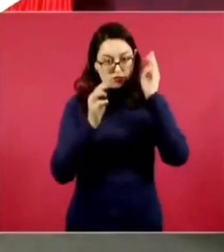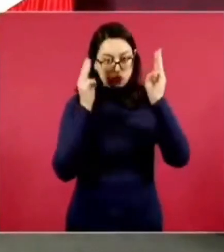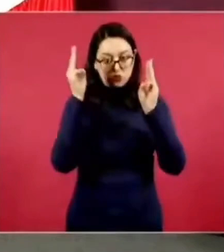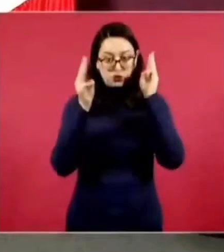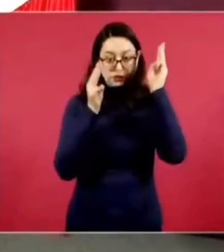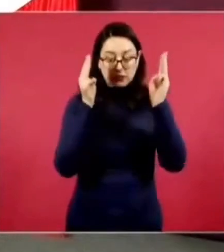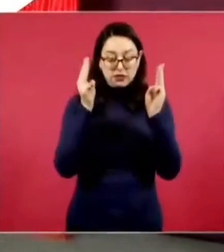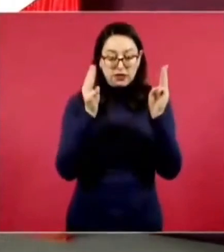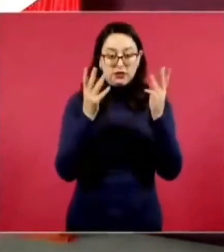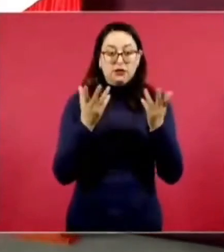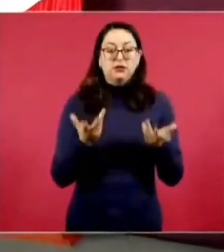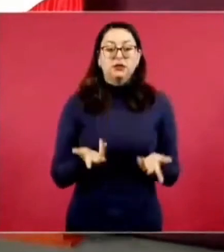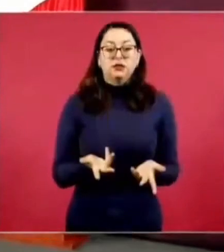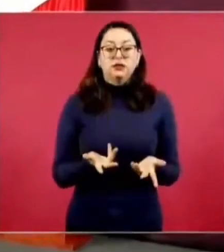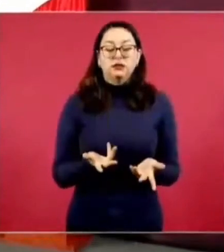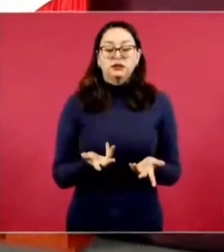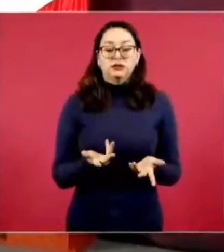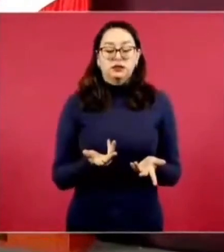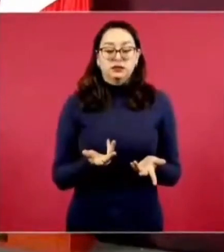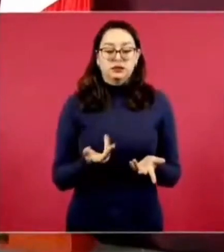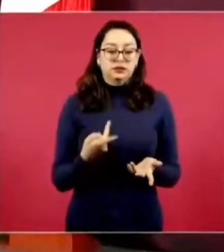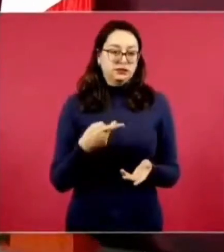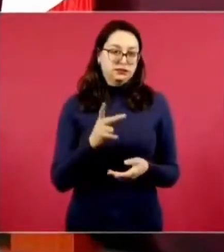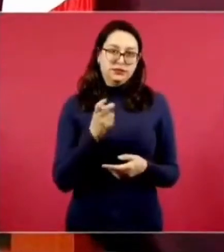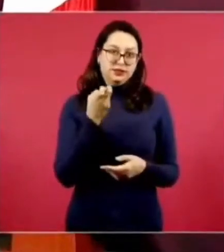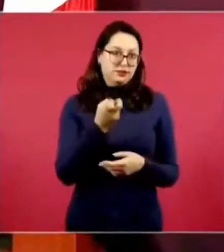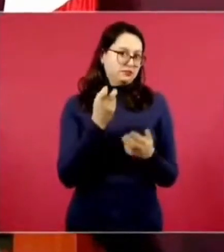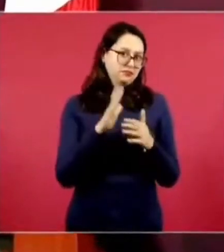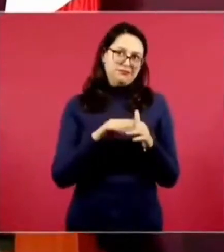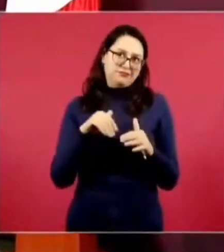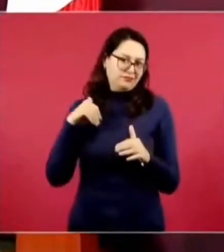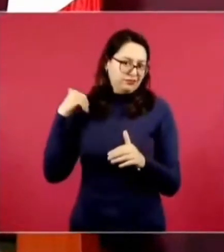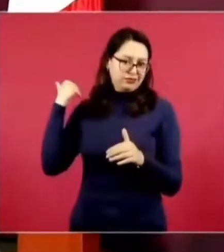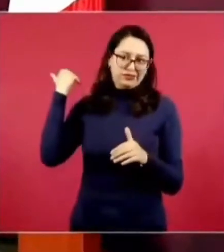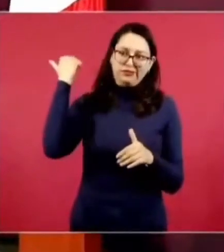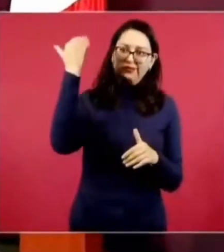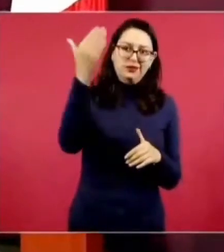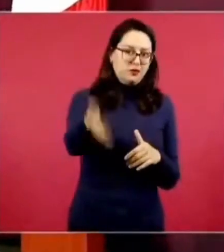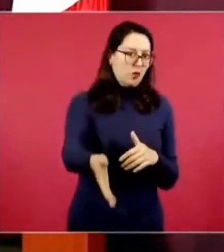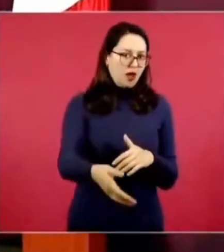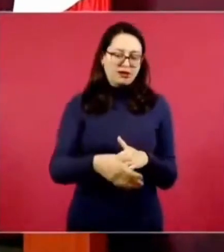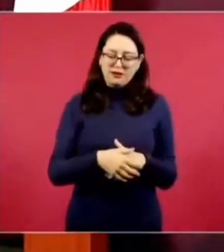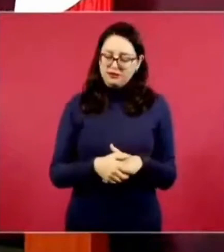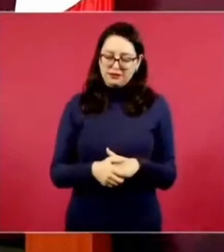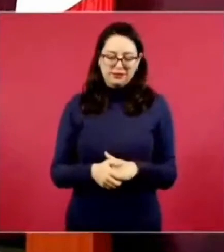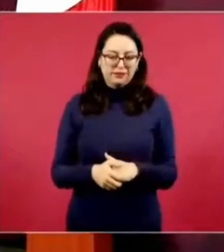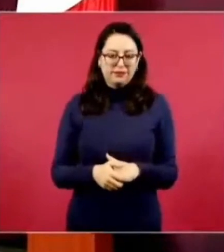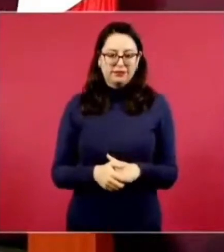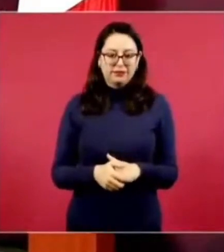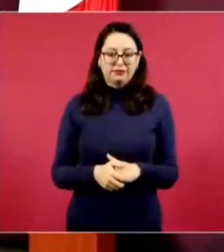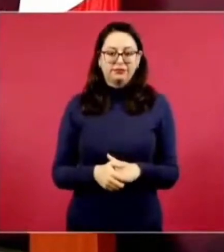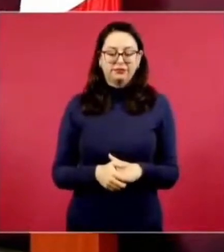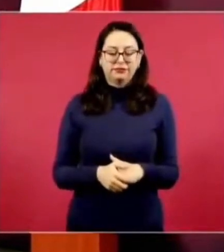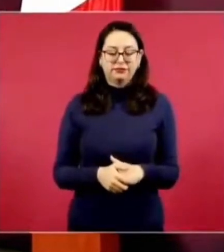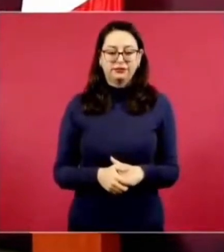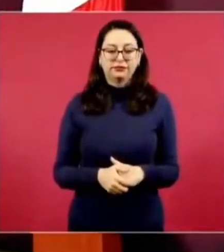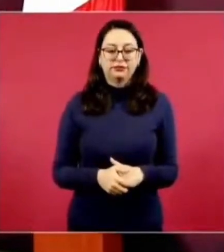pero no habían llegado a lo de Pacal por eso se